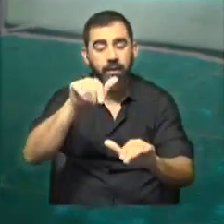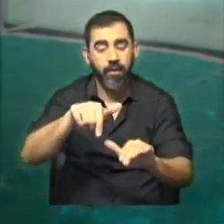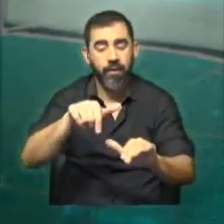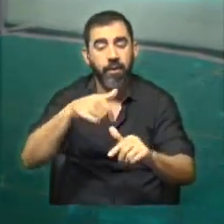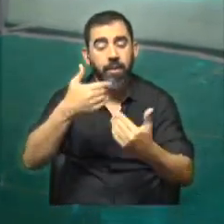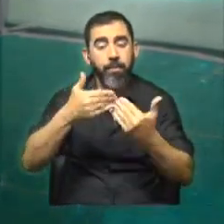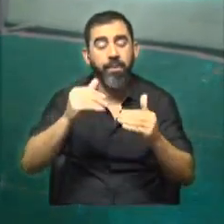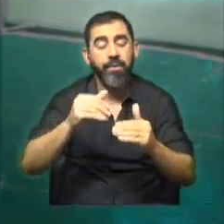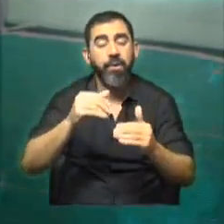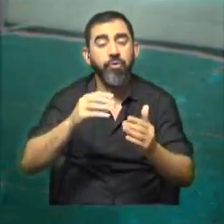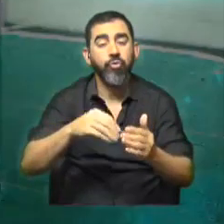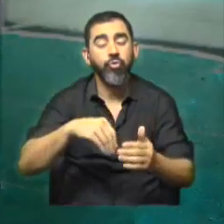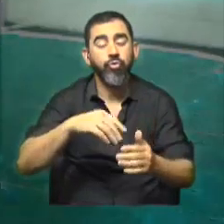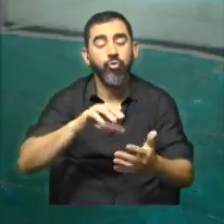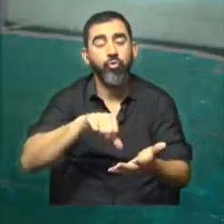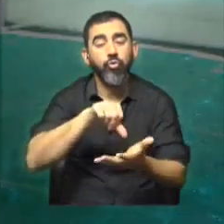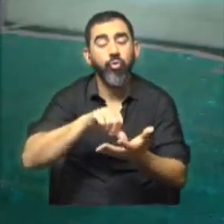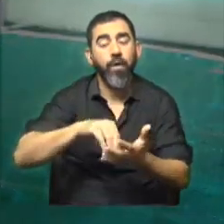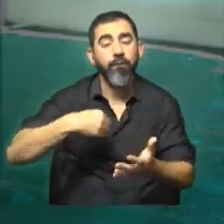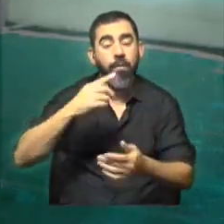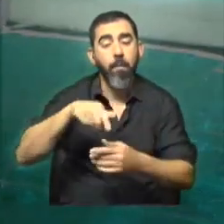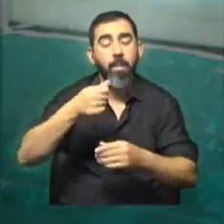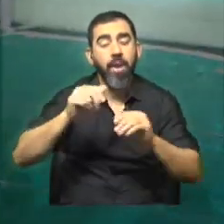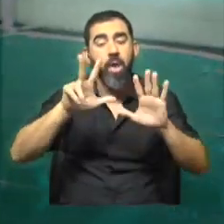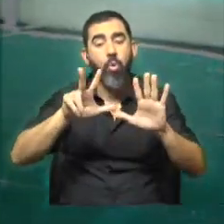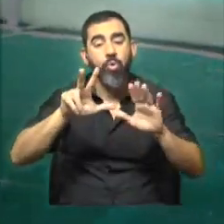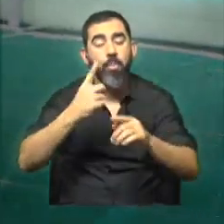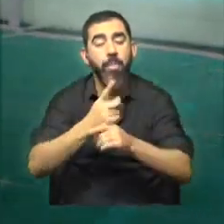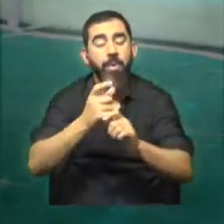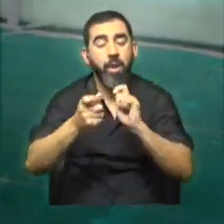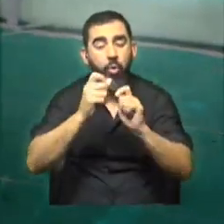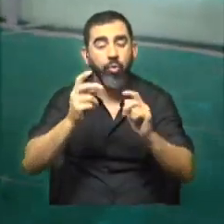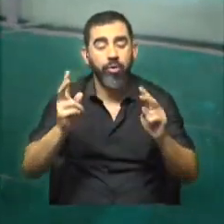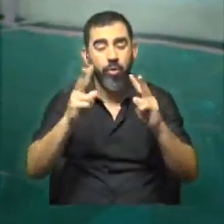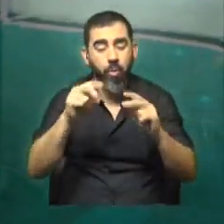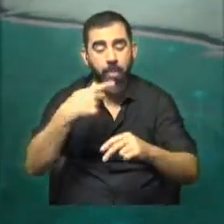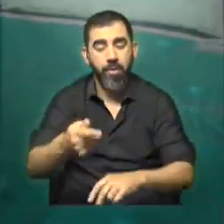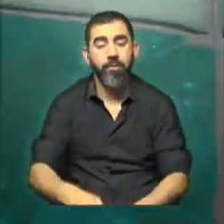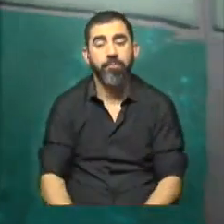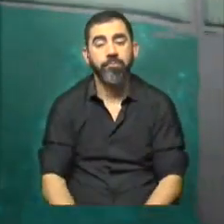porque arrancamos con Ciudad Viva. Mañana a las 8.00 también tenemos las primeras noticias, los esperamos.